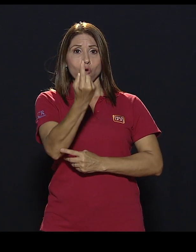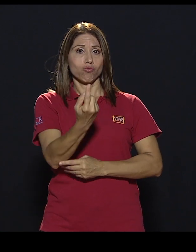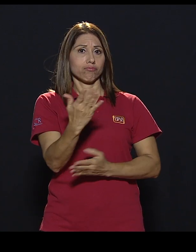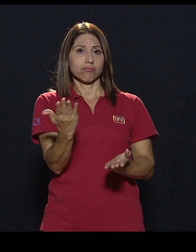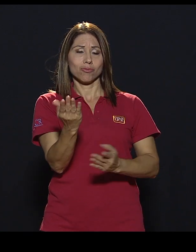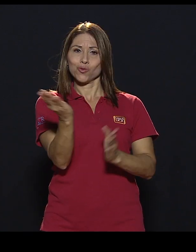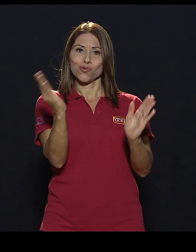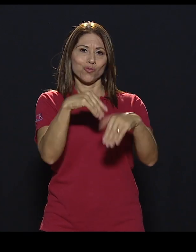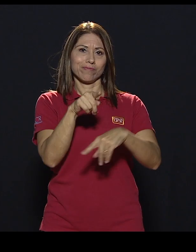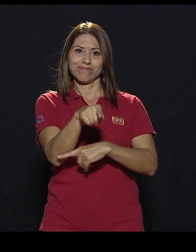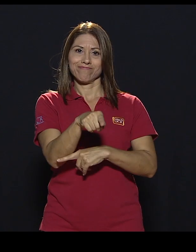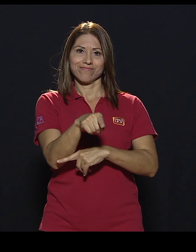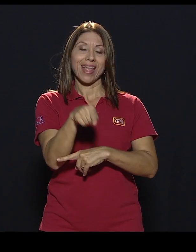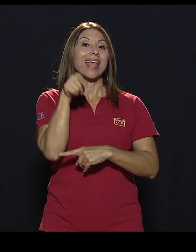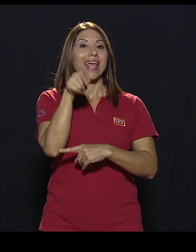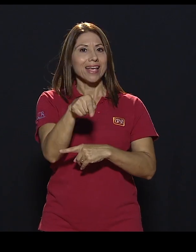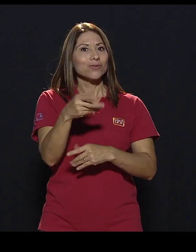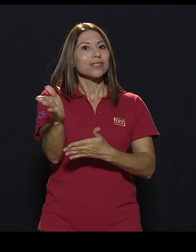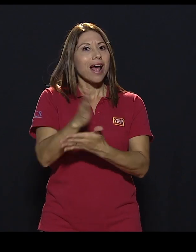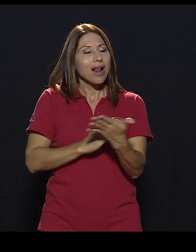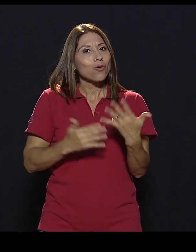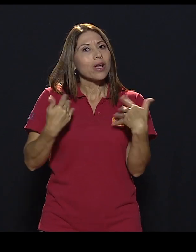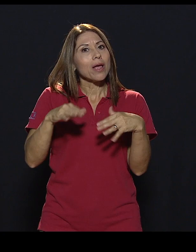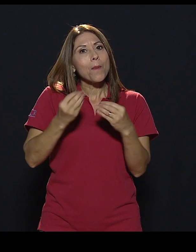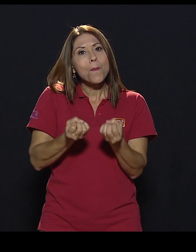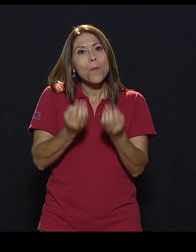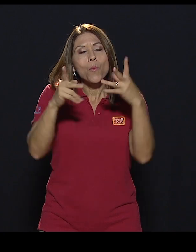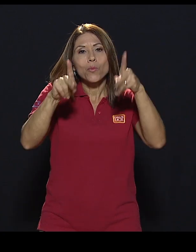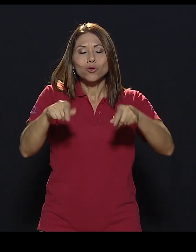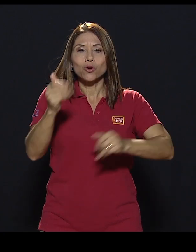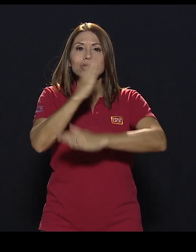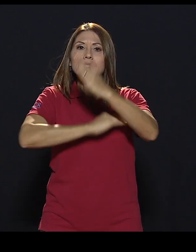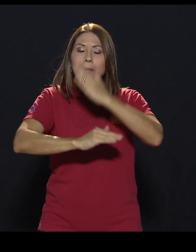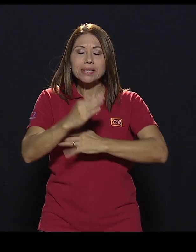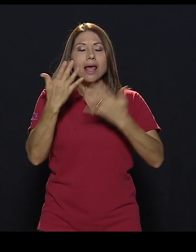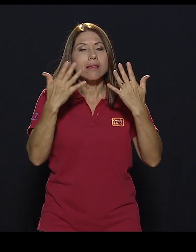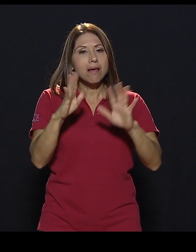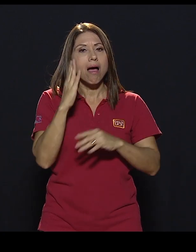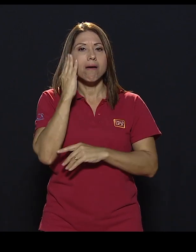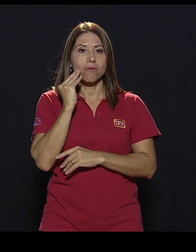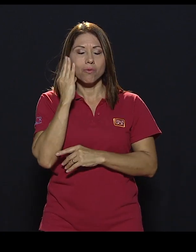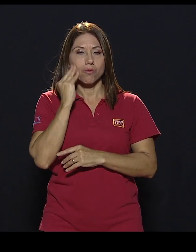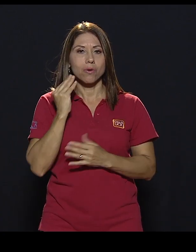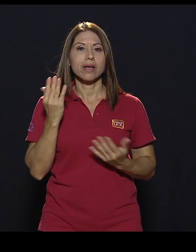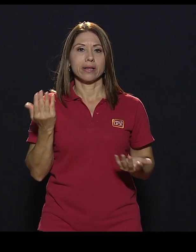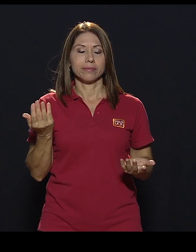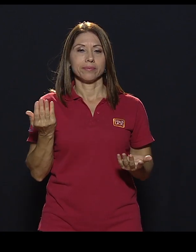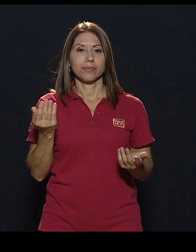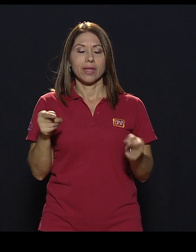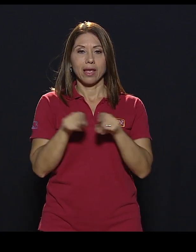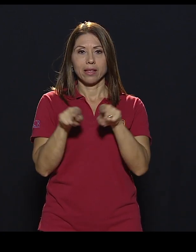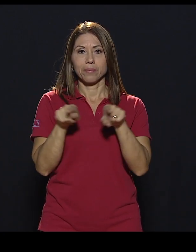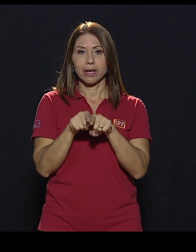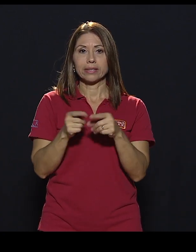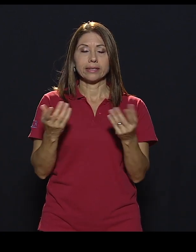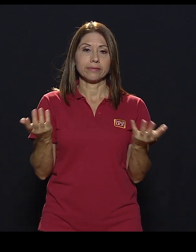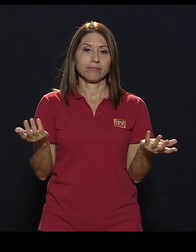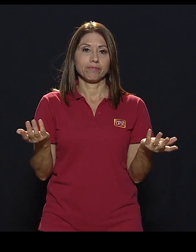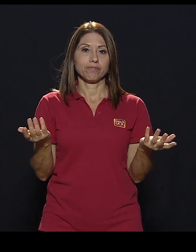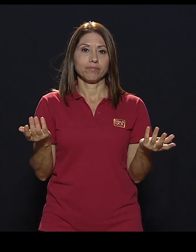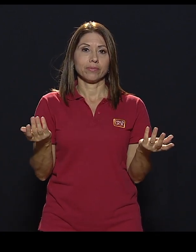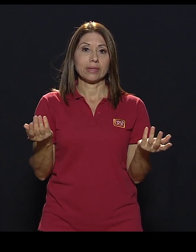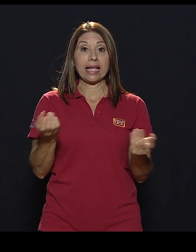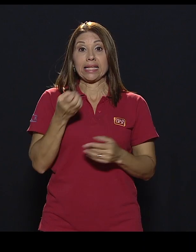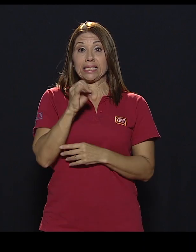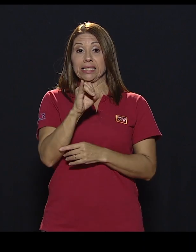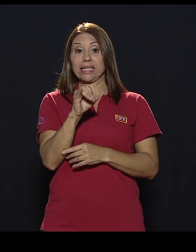esto es algo por el que más de una persona con discapacidad pasa, y además, bueno,